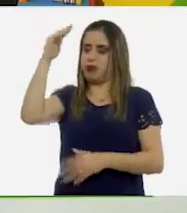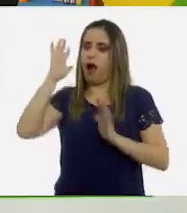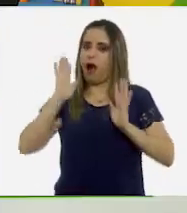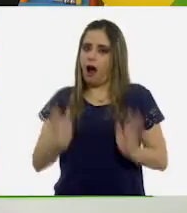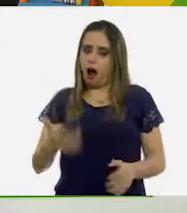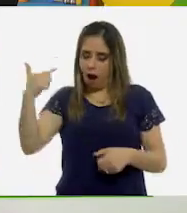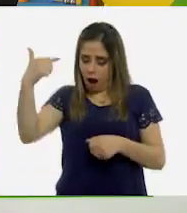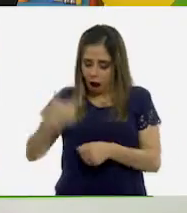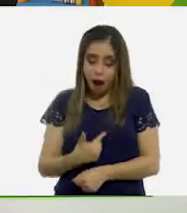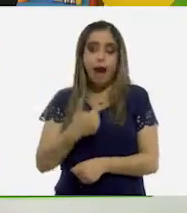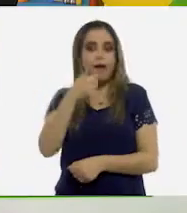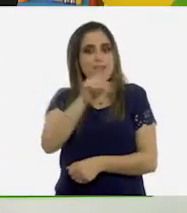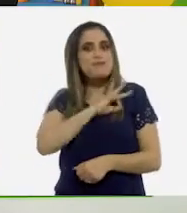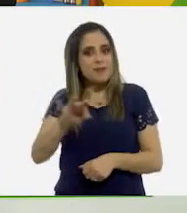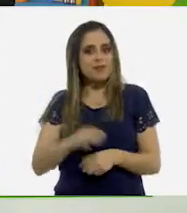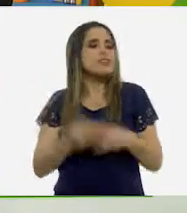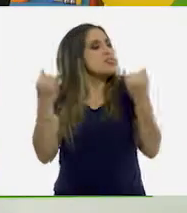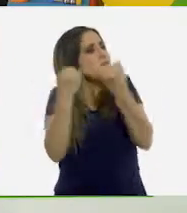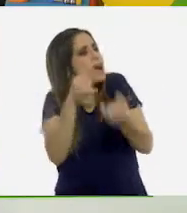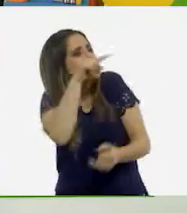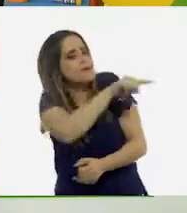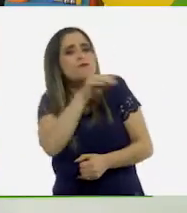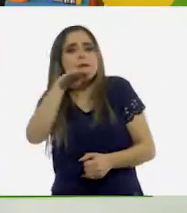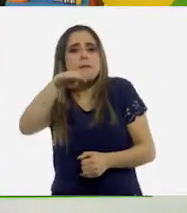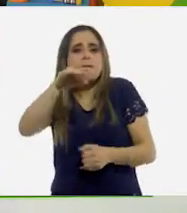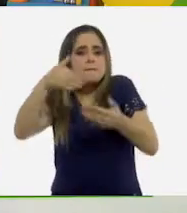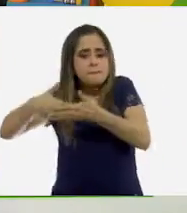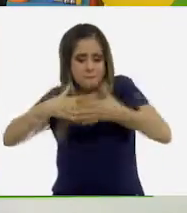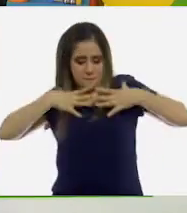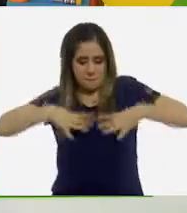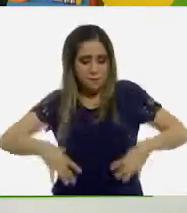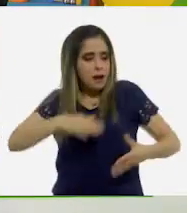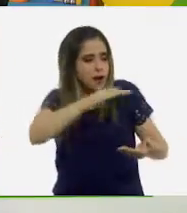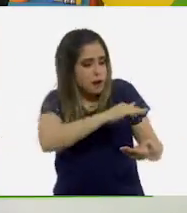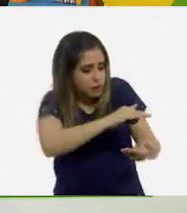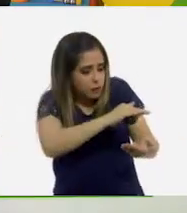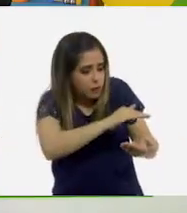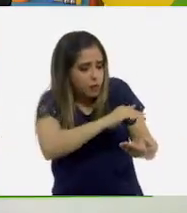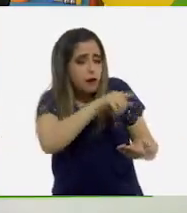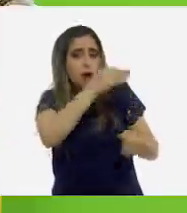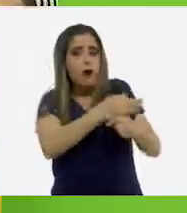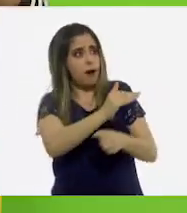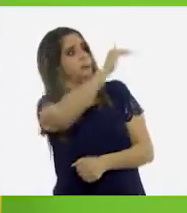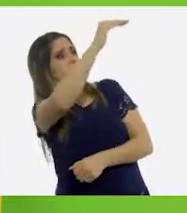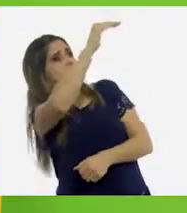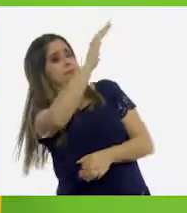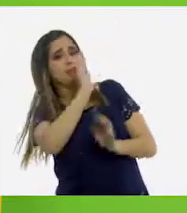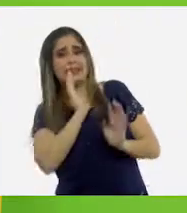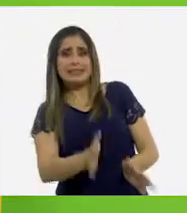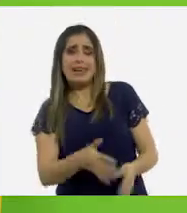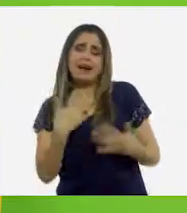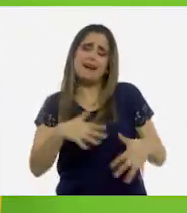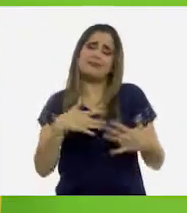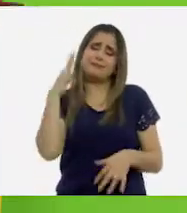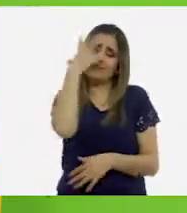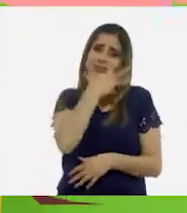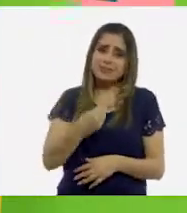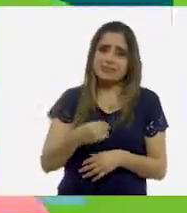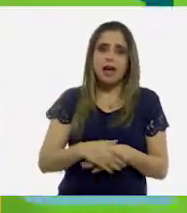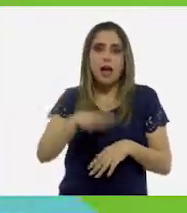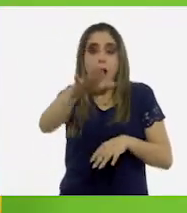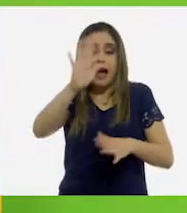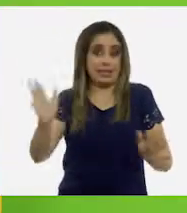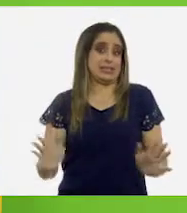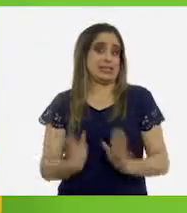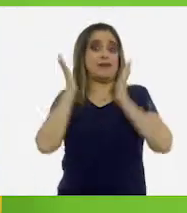nos pasó contigo con tu mameluco que es muy chiquitito? ¡Qué ternura! Oigan, les tengo